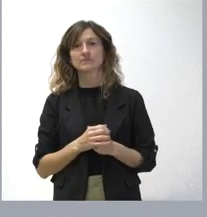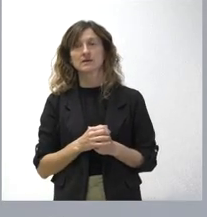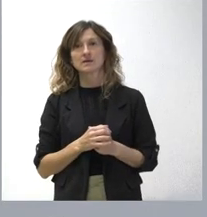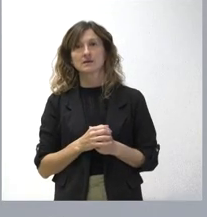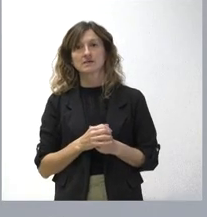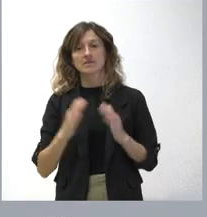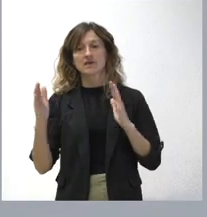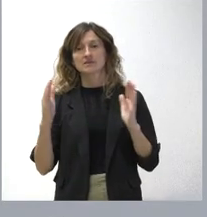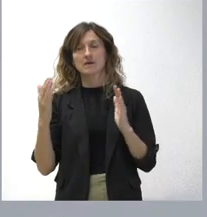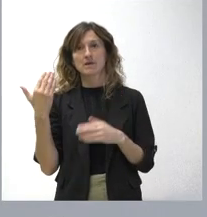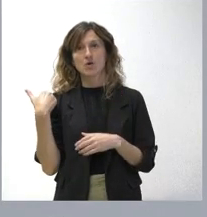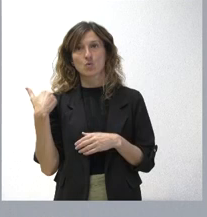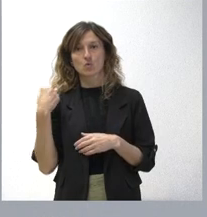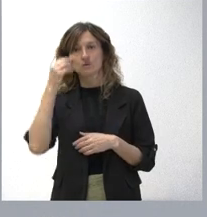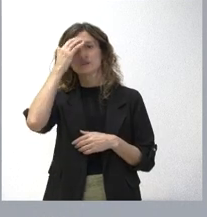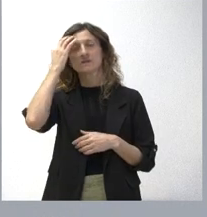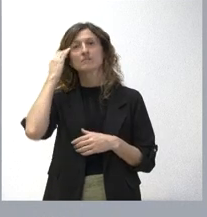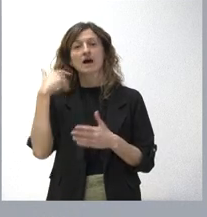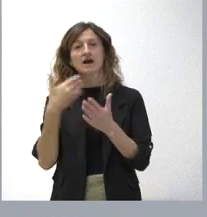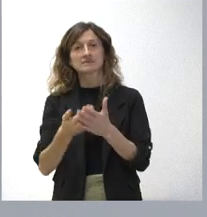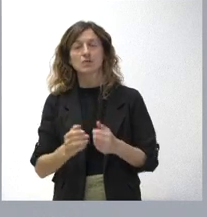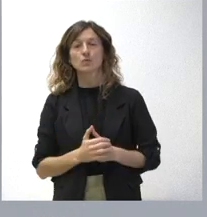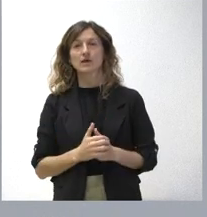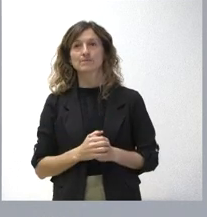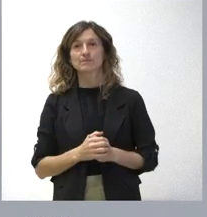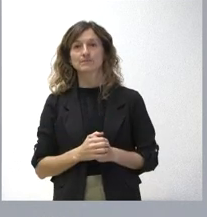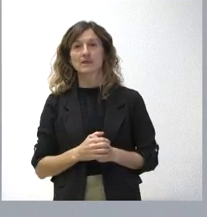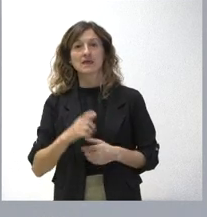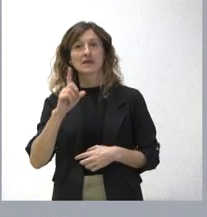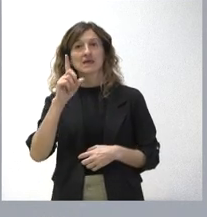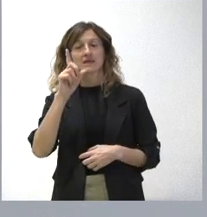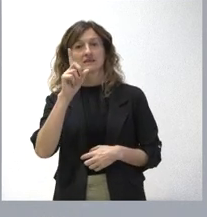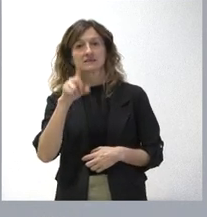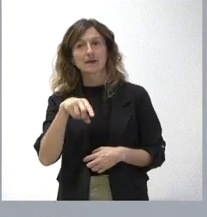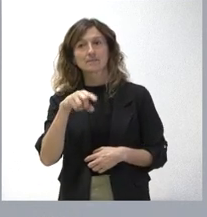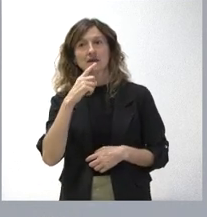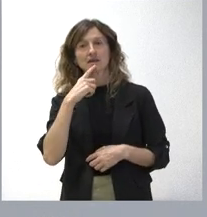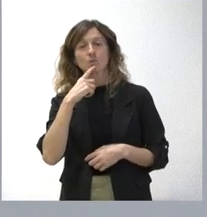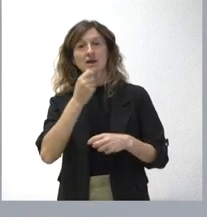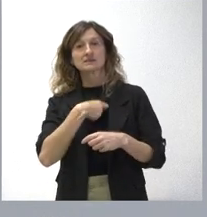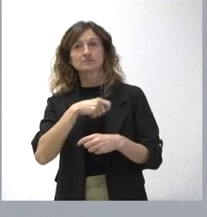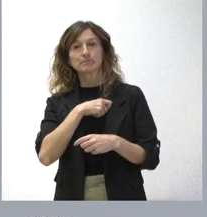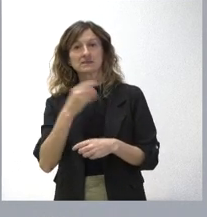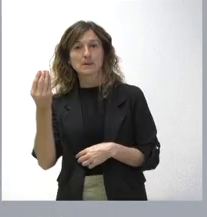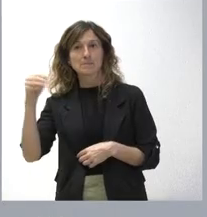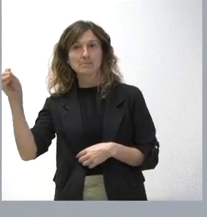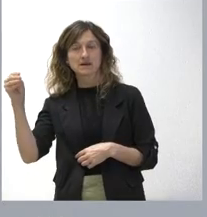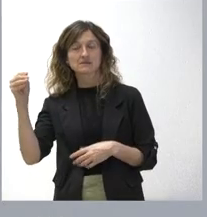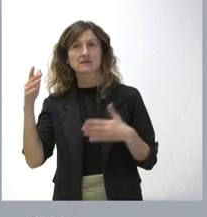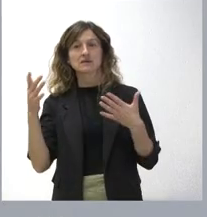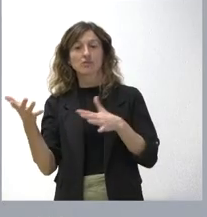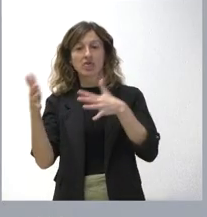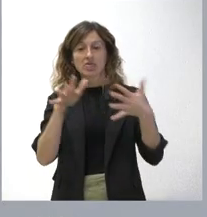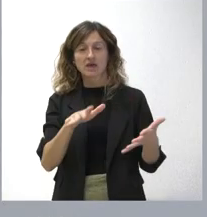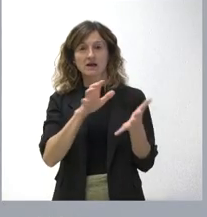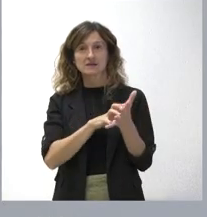etapa y la más cercana al momento presente. También es cierto que, si ha aumentado en toda España, el incremento en